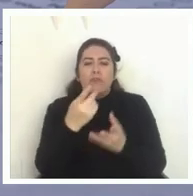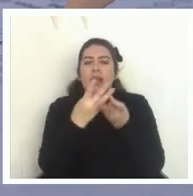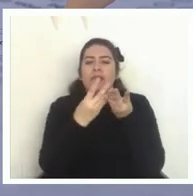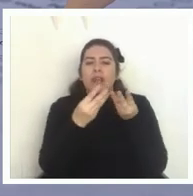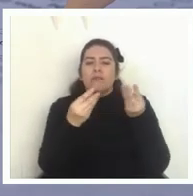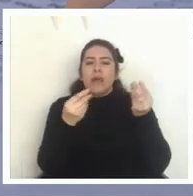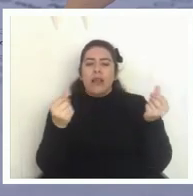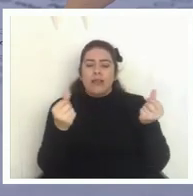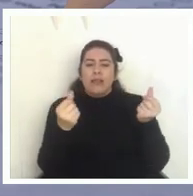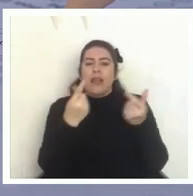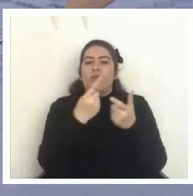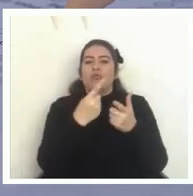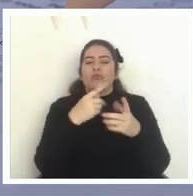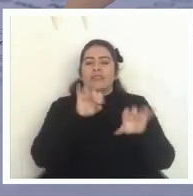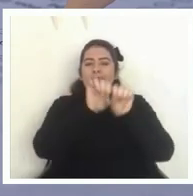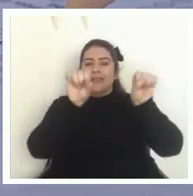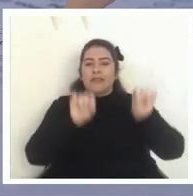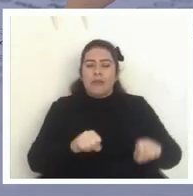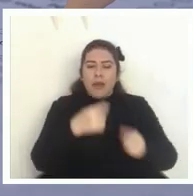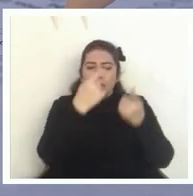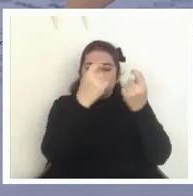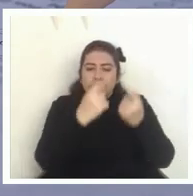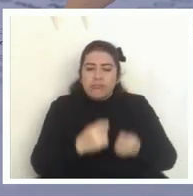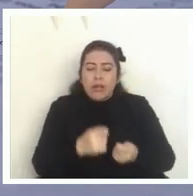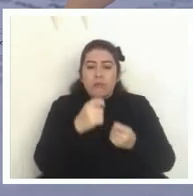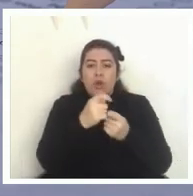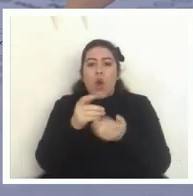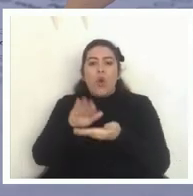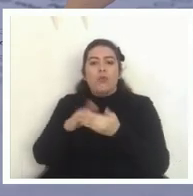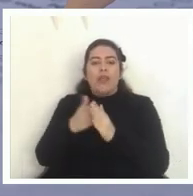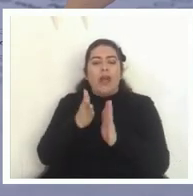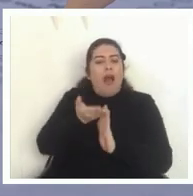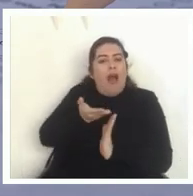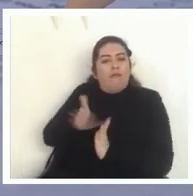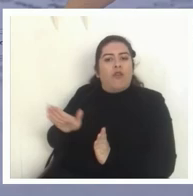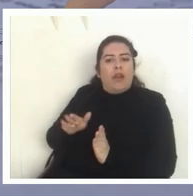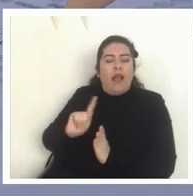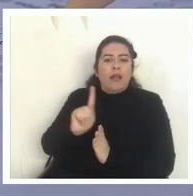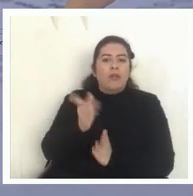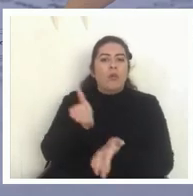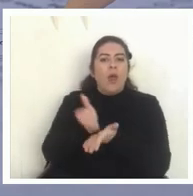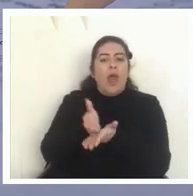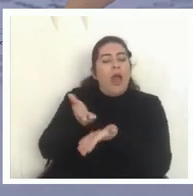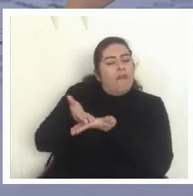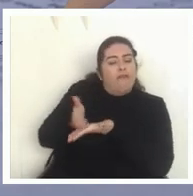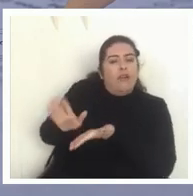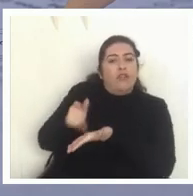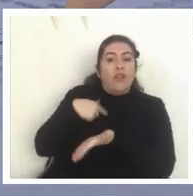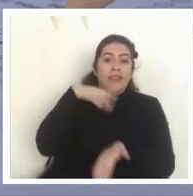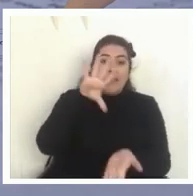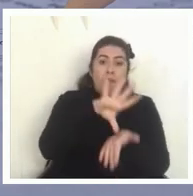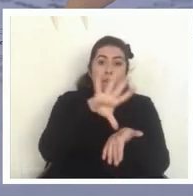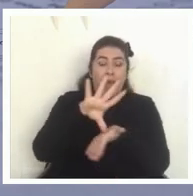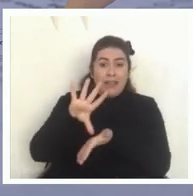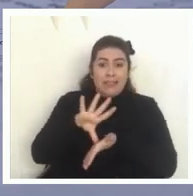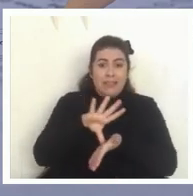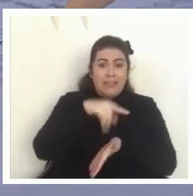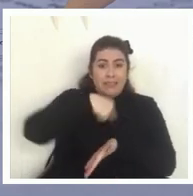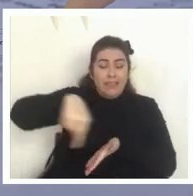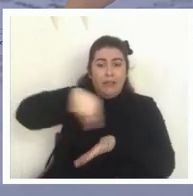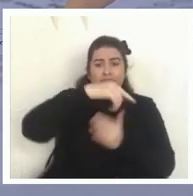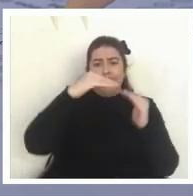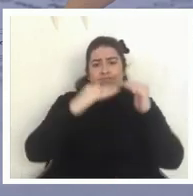el tenemos ahora pero no podemos dejar comunidades afuera o colegios afuera en un país tan sumamente desigual